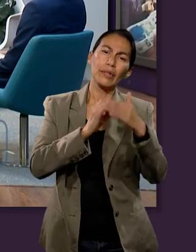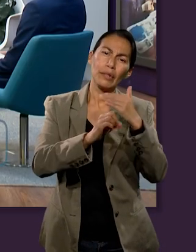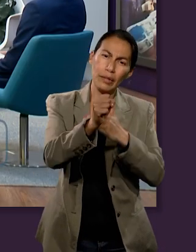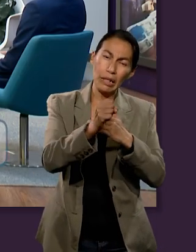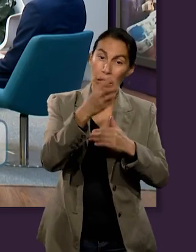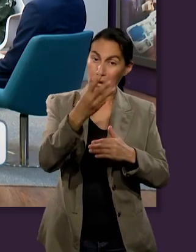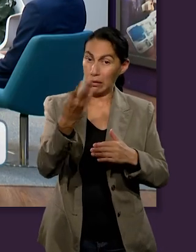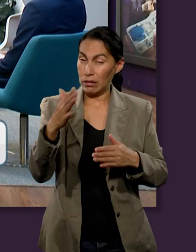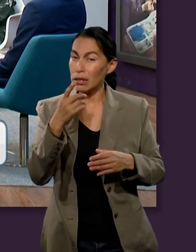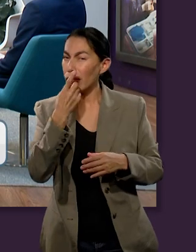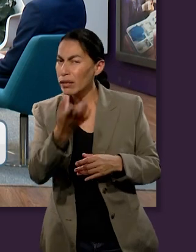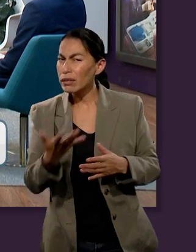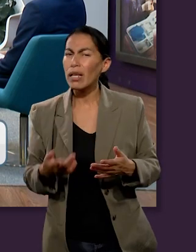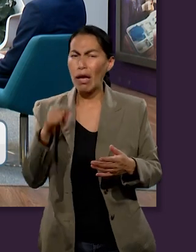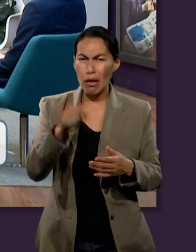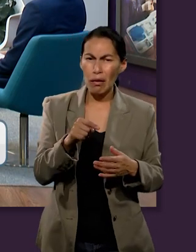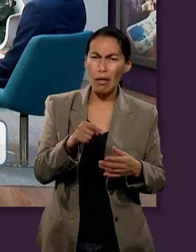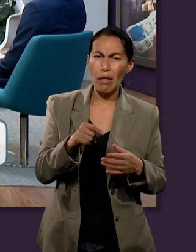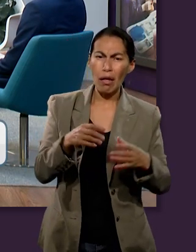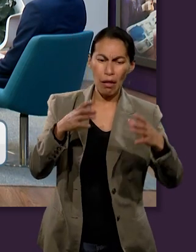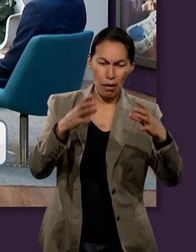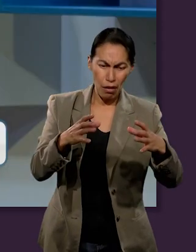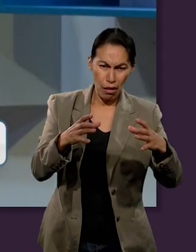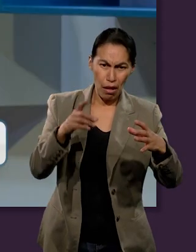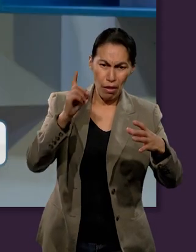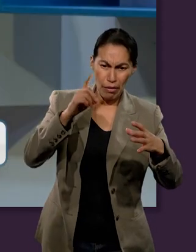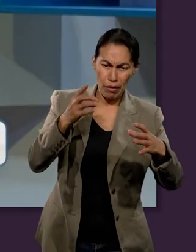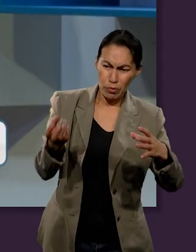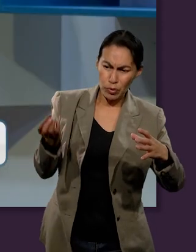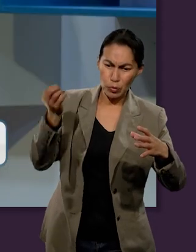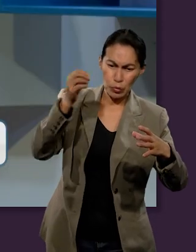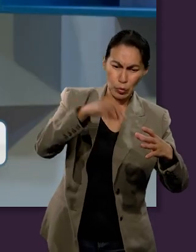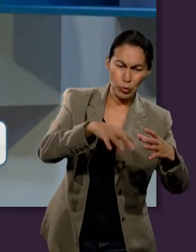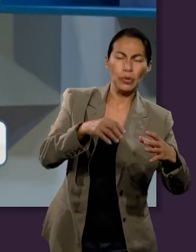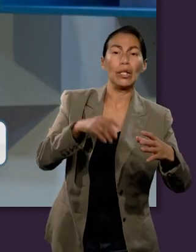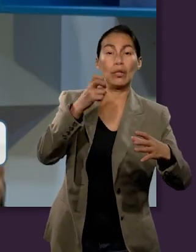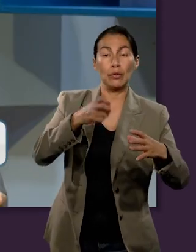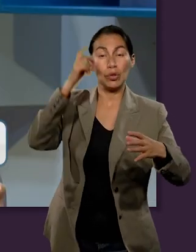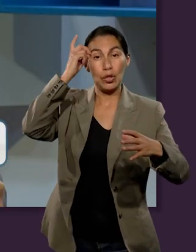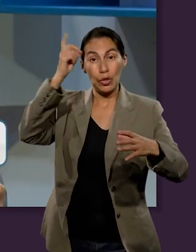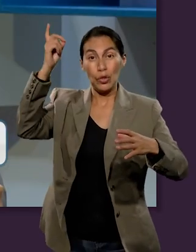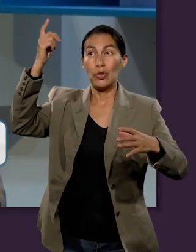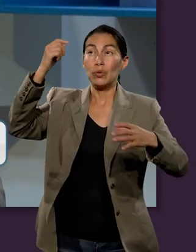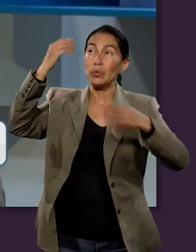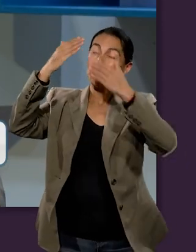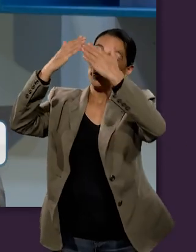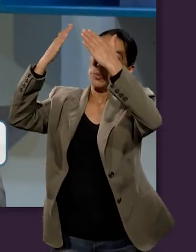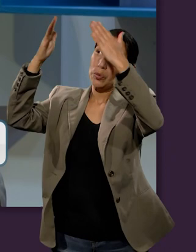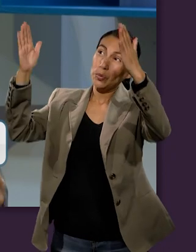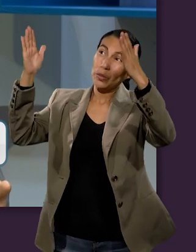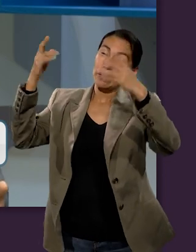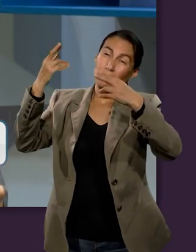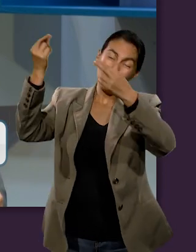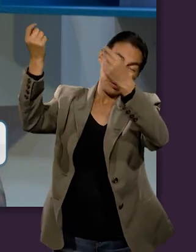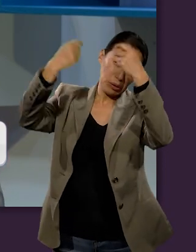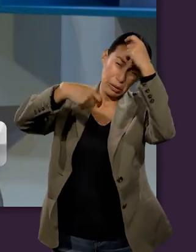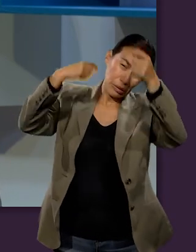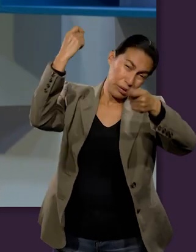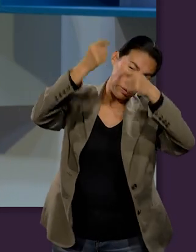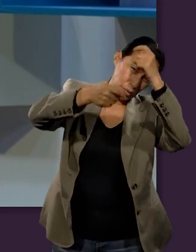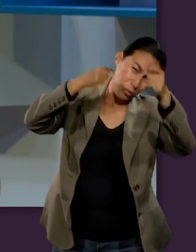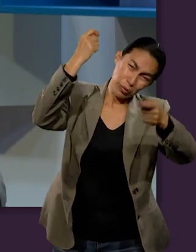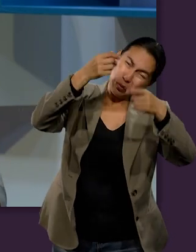el capítulo 3, que es muy conocido, el versículo 8 en adelante. Bueno, hay que traer los diezmos porque cuando lo haces,